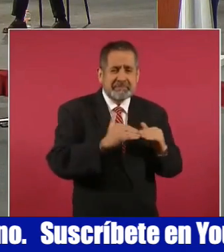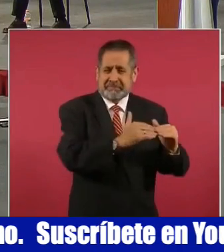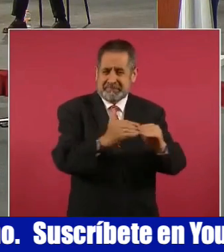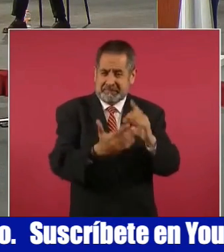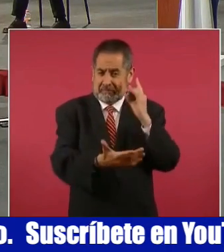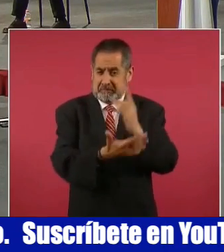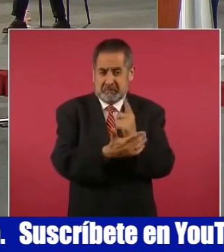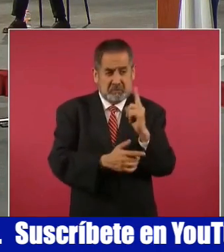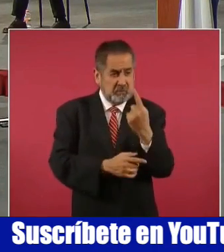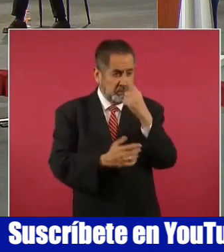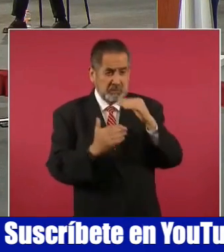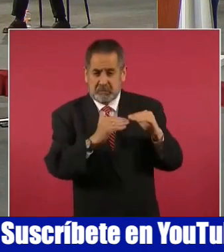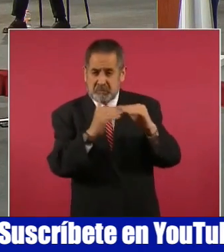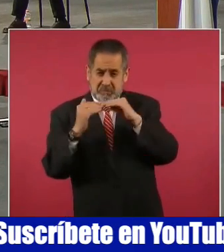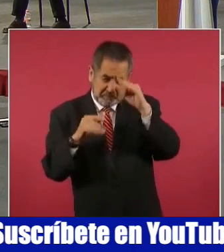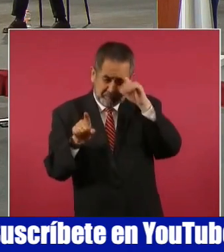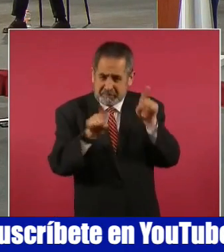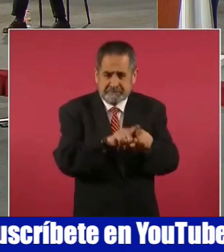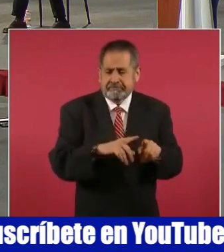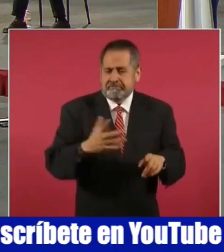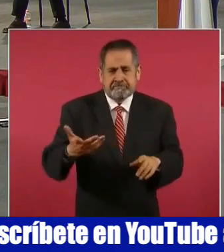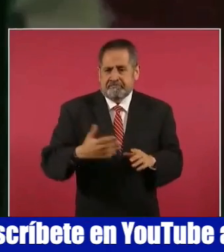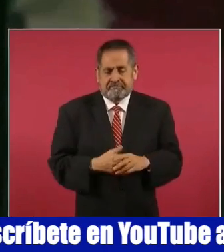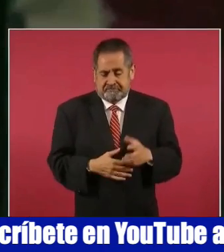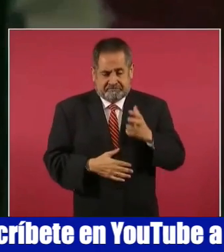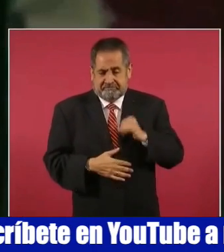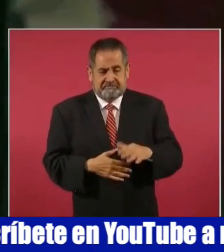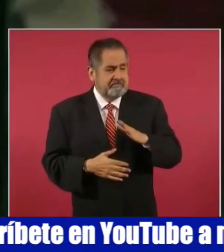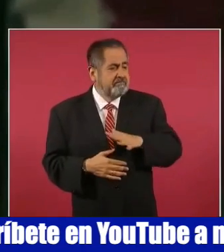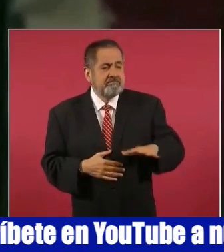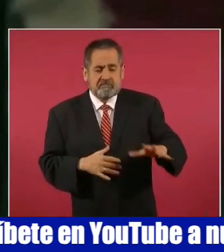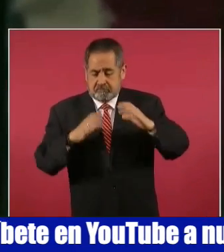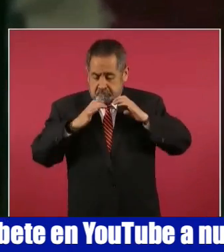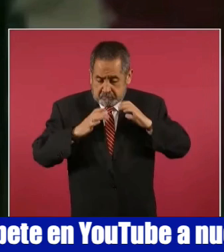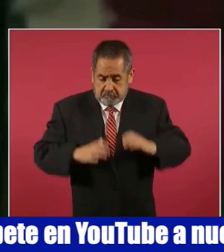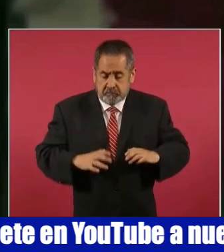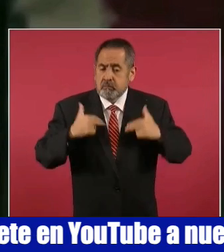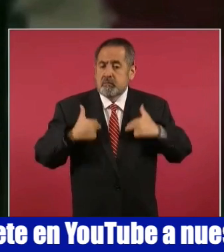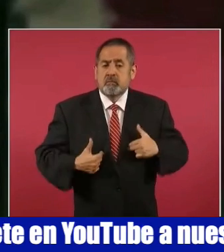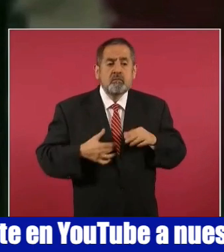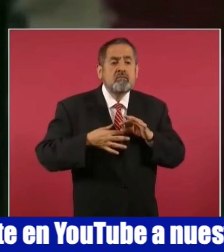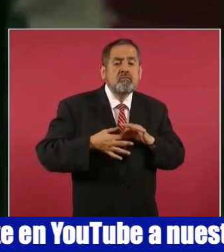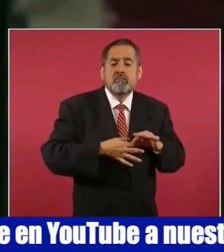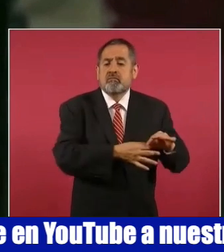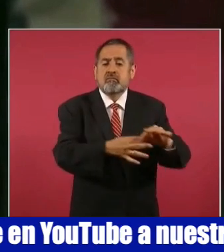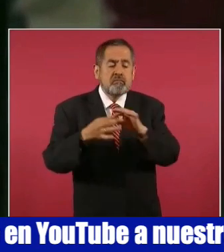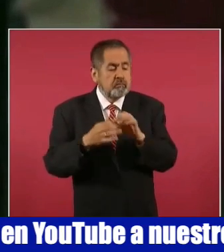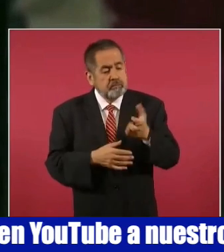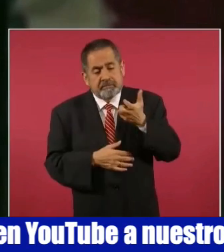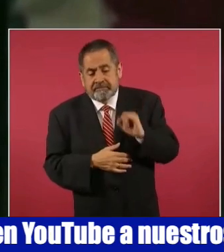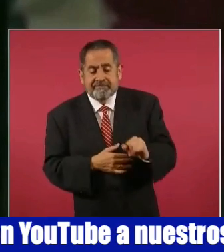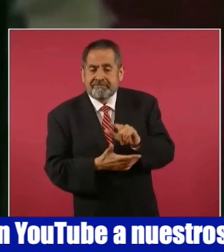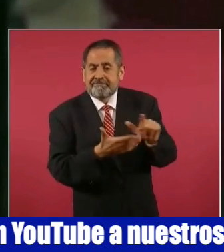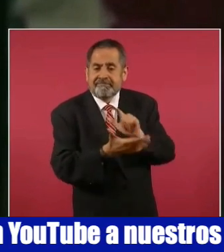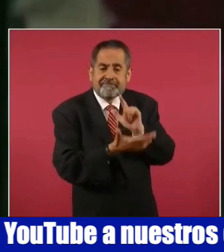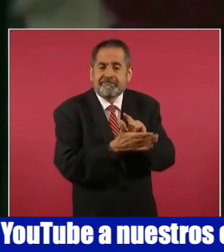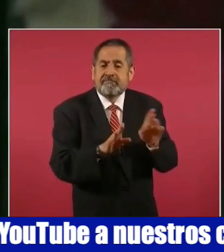único. La misma especie biológica que todos somos es por antonomasia